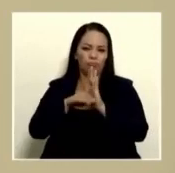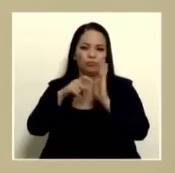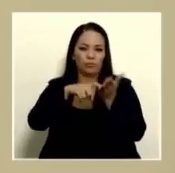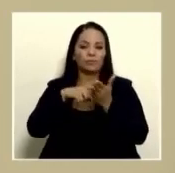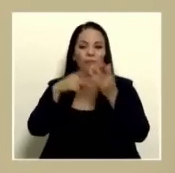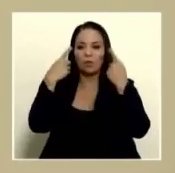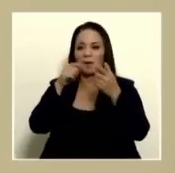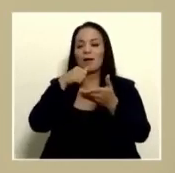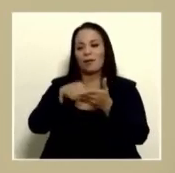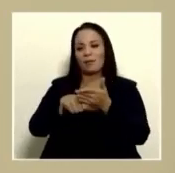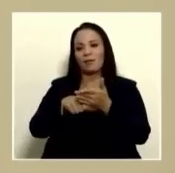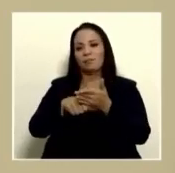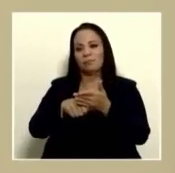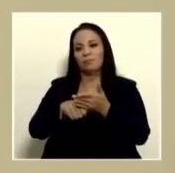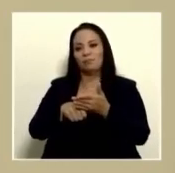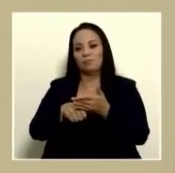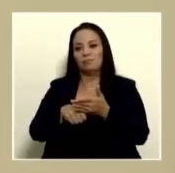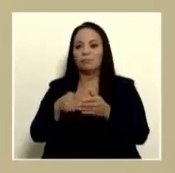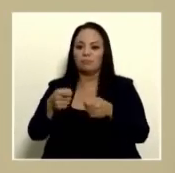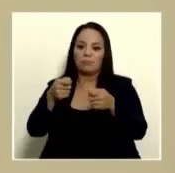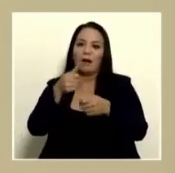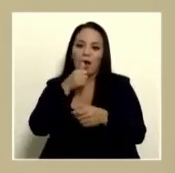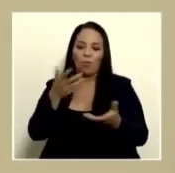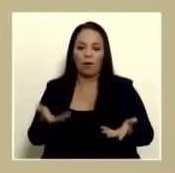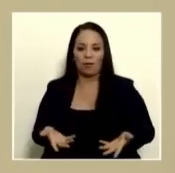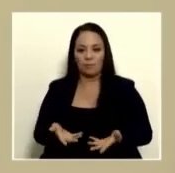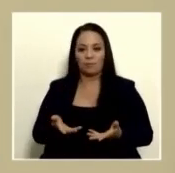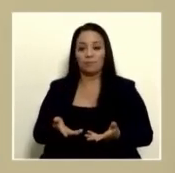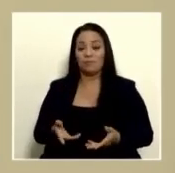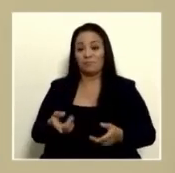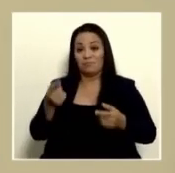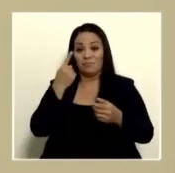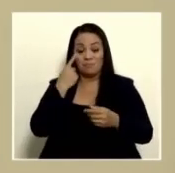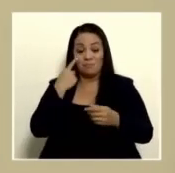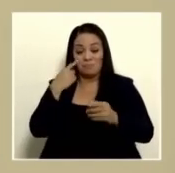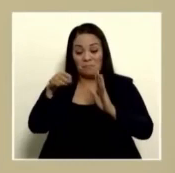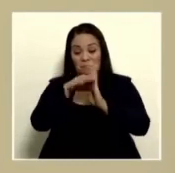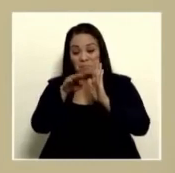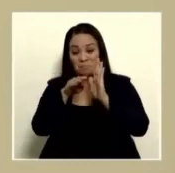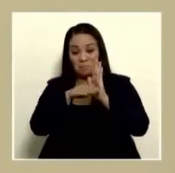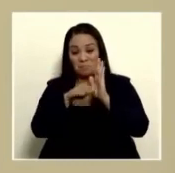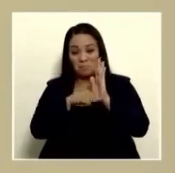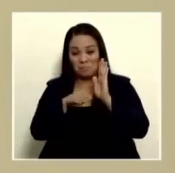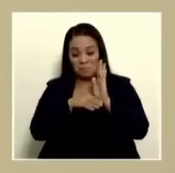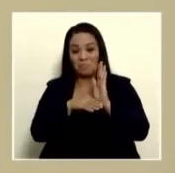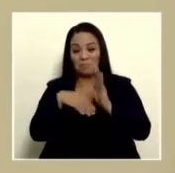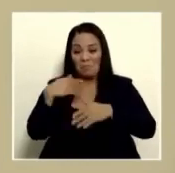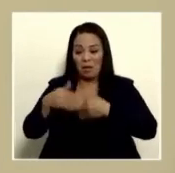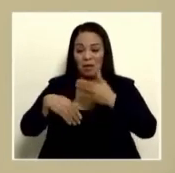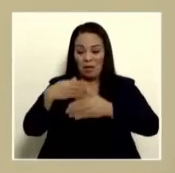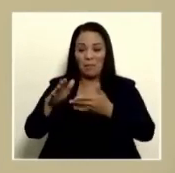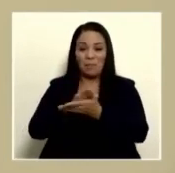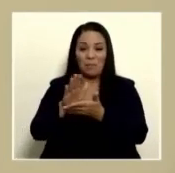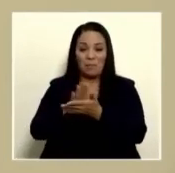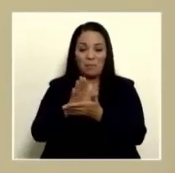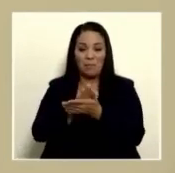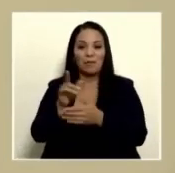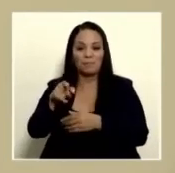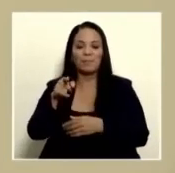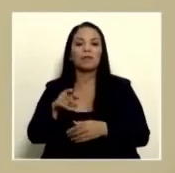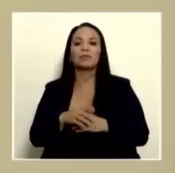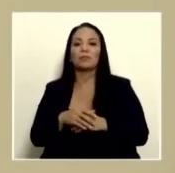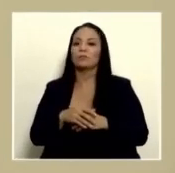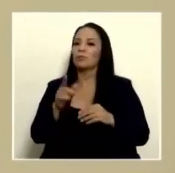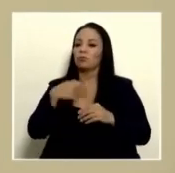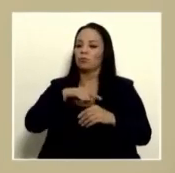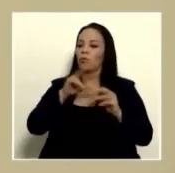una carta de disponibilidad de agua y ninguno de los pasos incluye y ni siquiera permitiríamos cuando